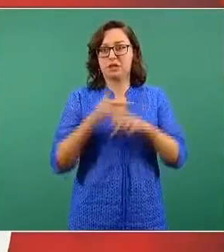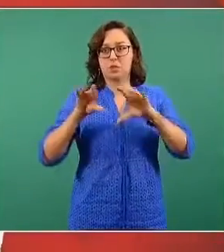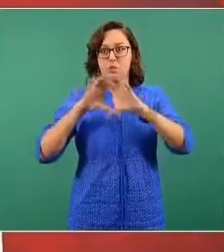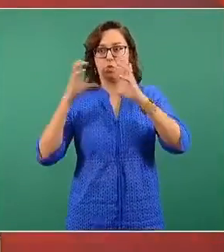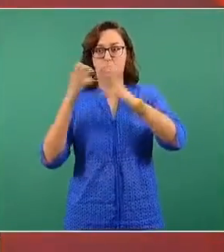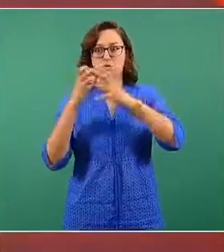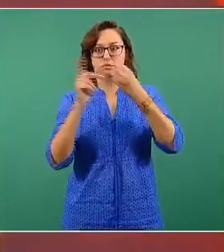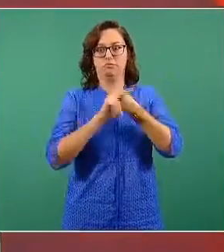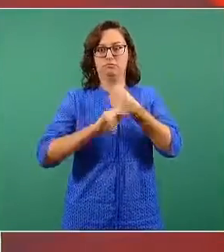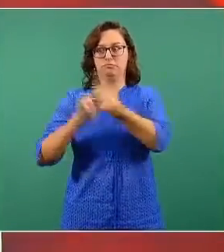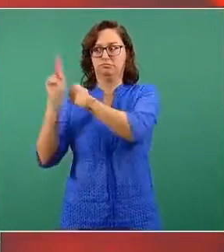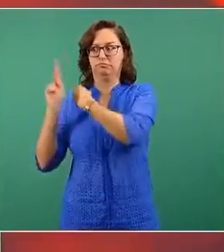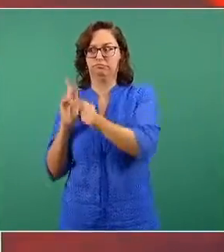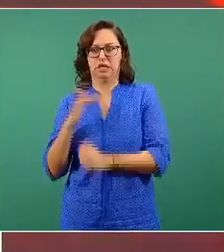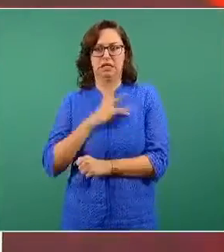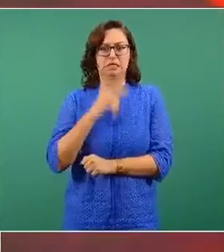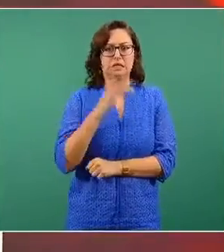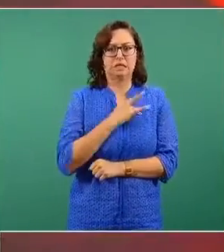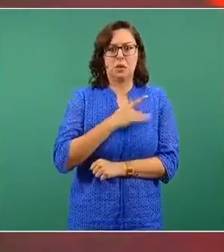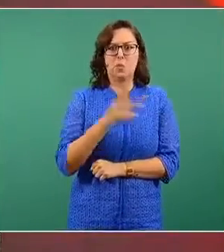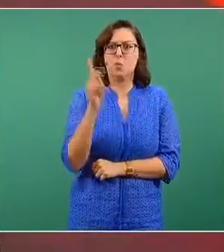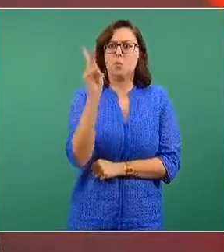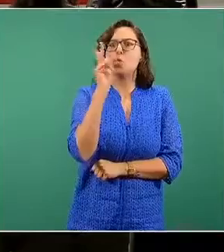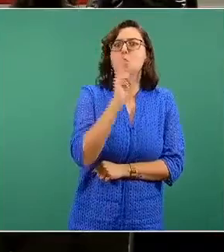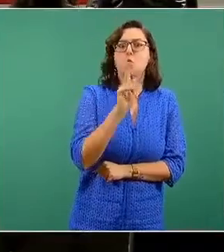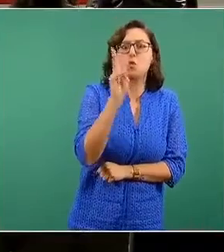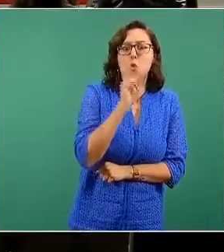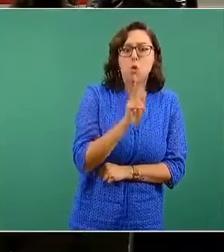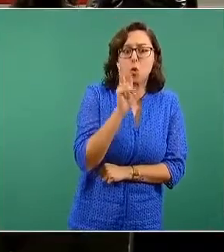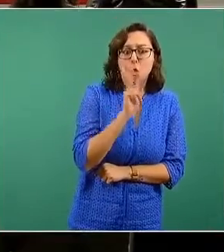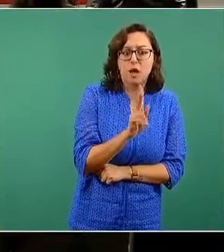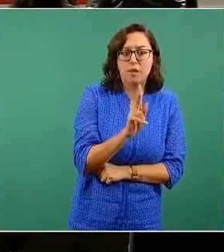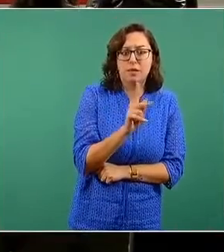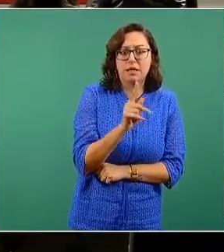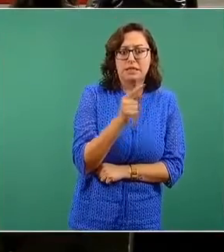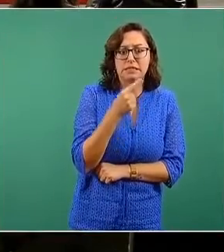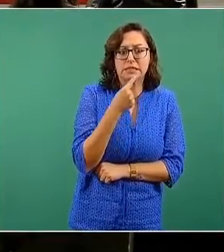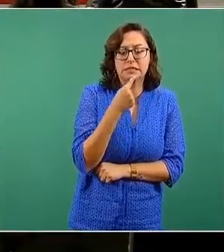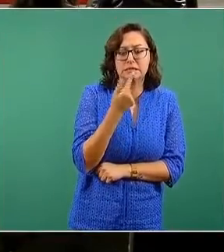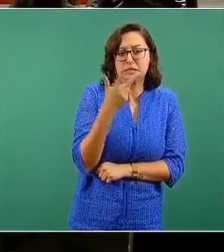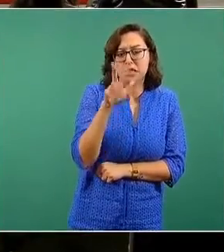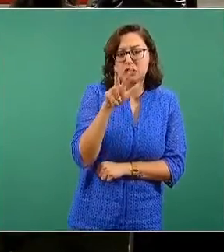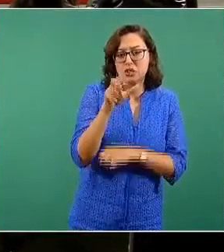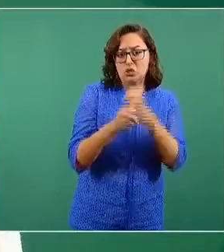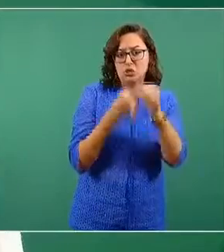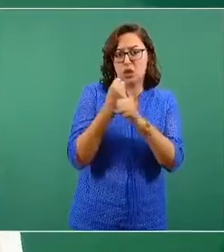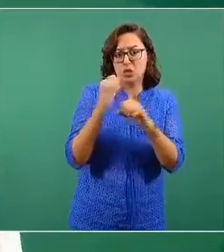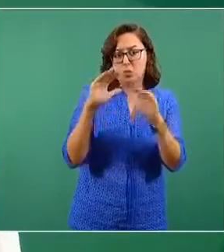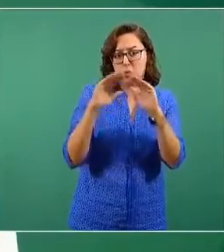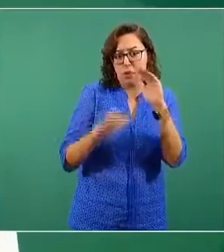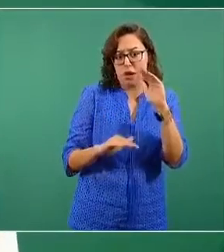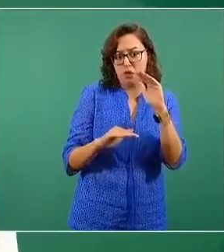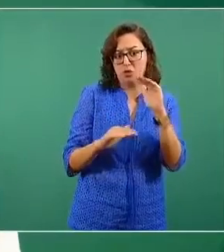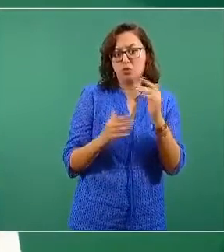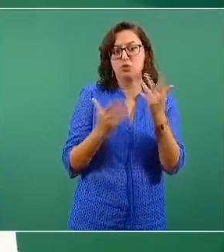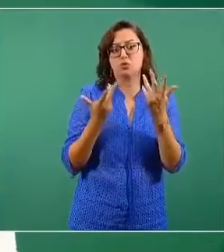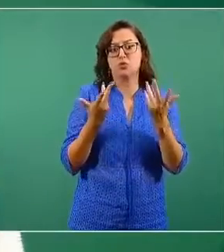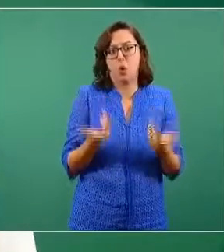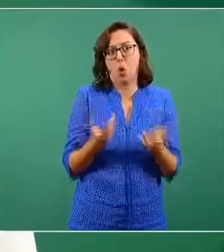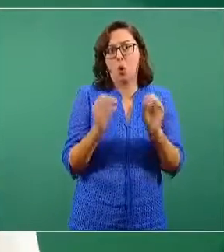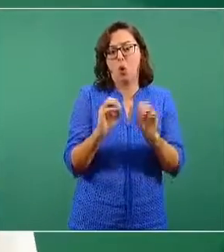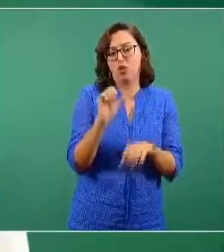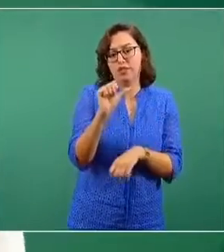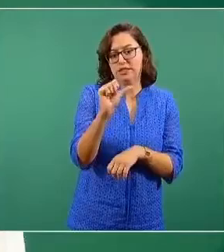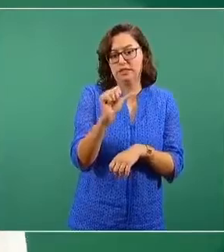mundo conceda autorización de uso en personas que no son adultas o excepto el caso concreto de